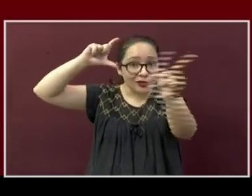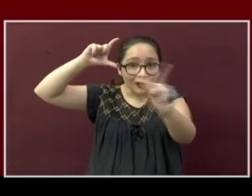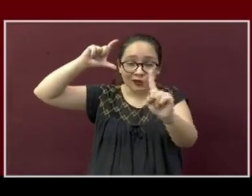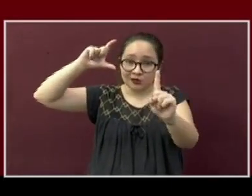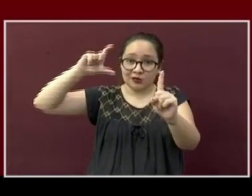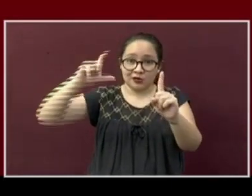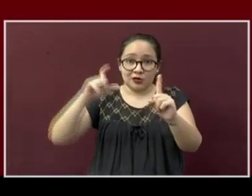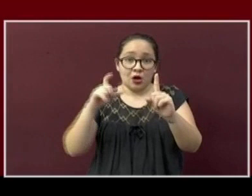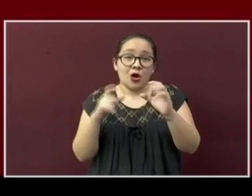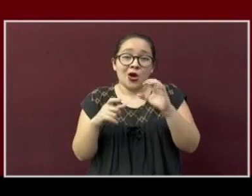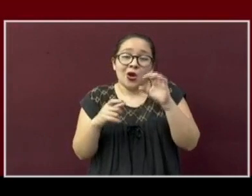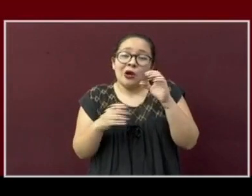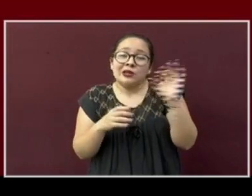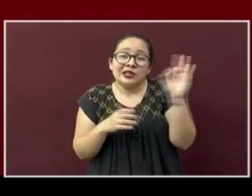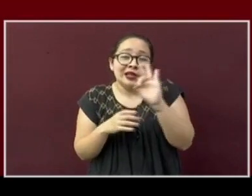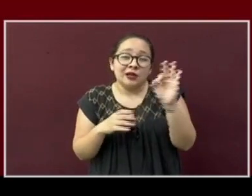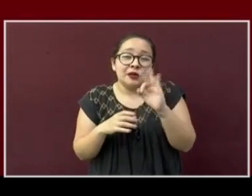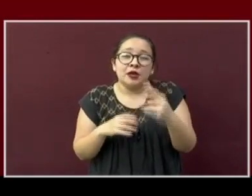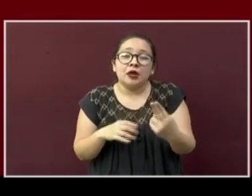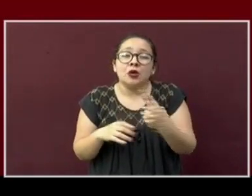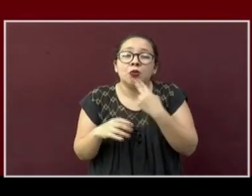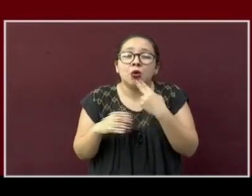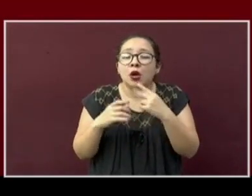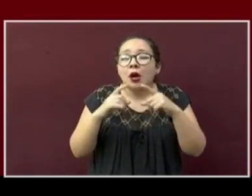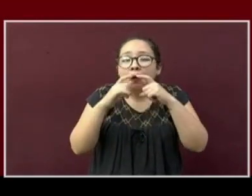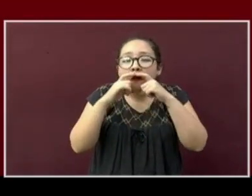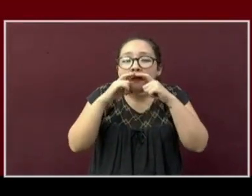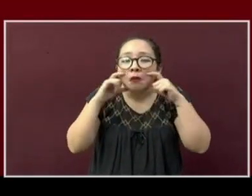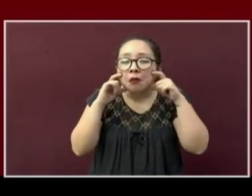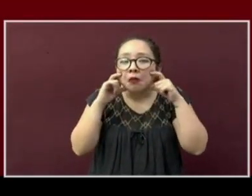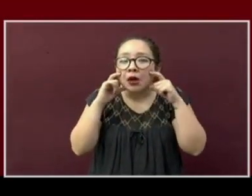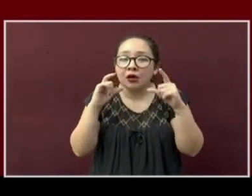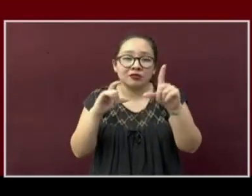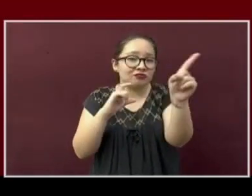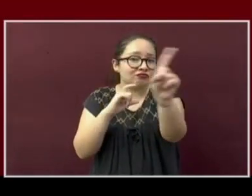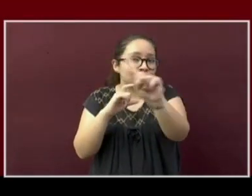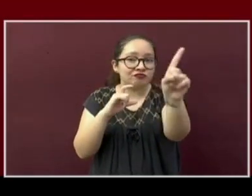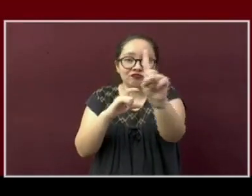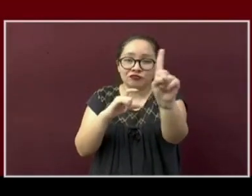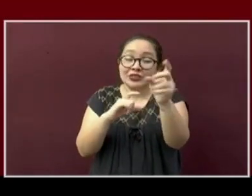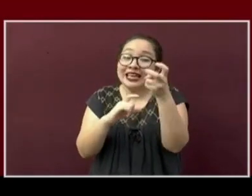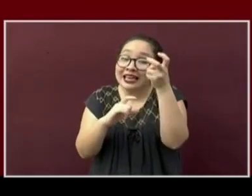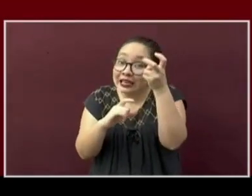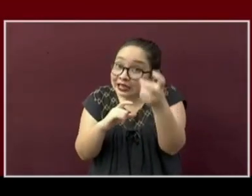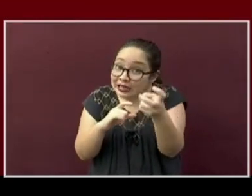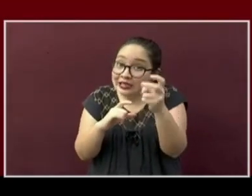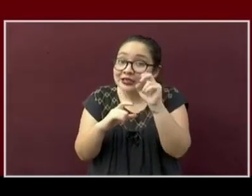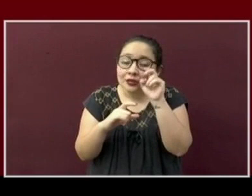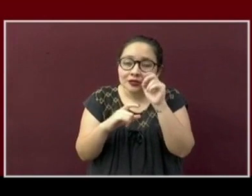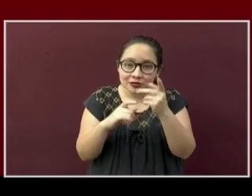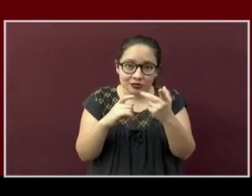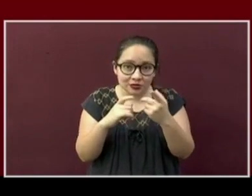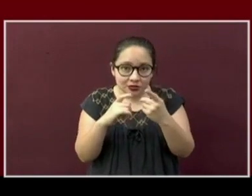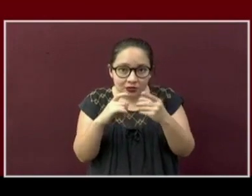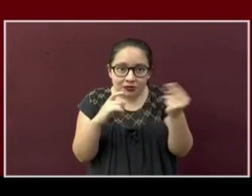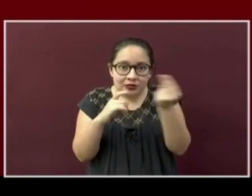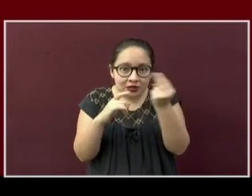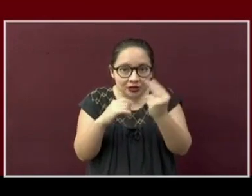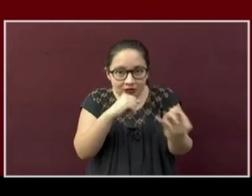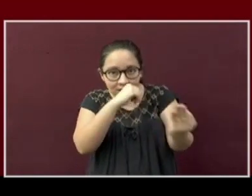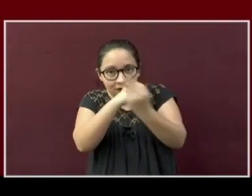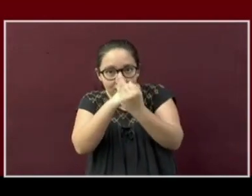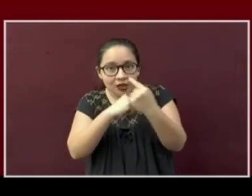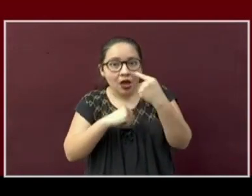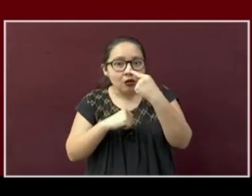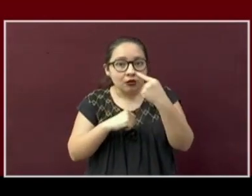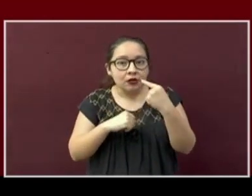así como también no lo utilicen sólo para cubrir su boca. Recuerden que éste evita la diseminación de microorganismos